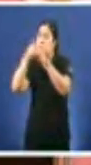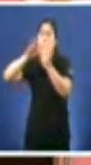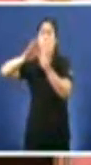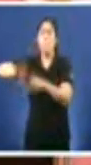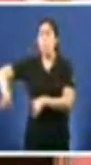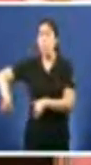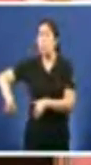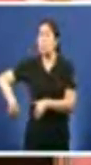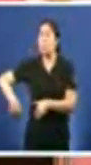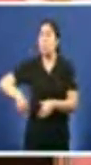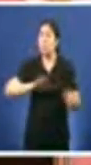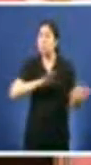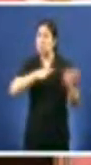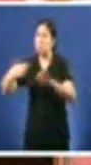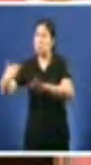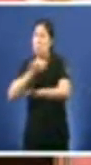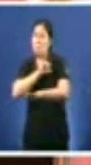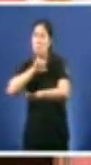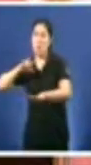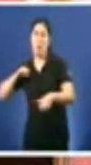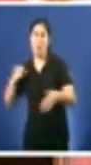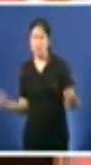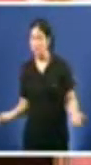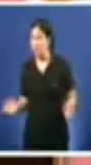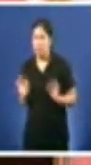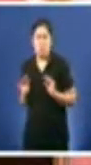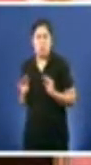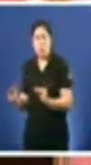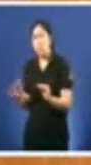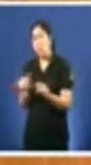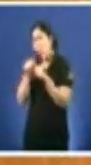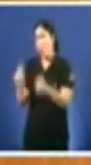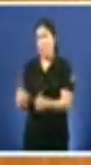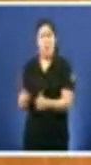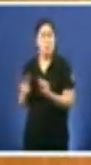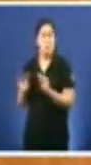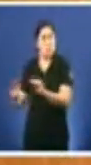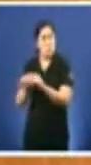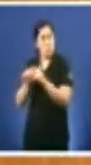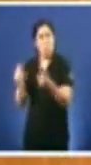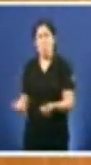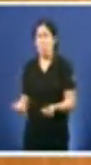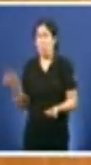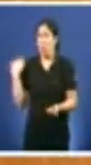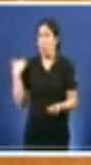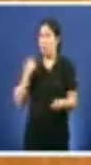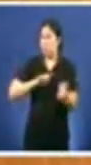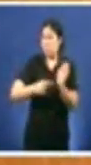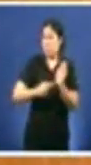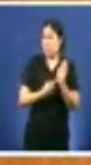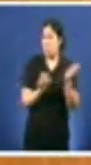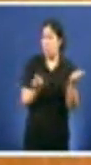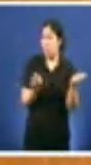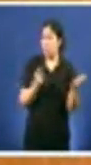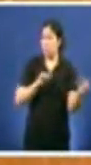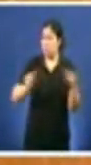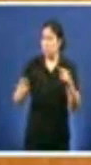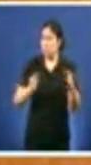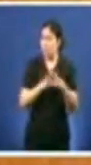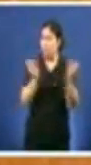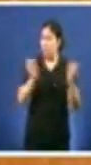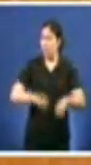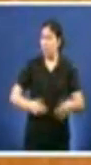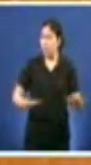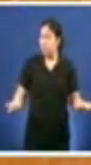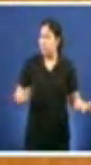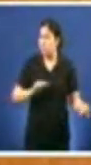sonría é privatizar é o seu modelo acabamos de ver agora na lei que debatimos anteriormente o seu é privatizar o seu modelo